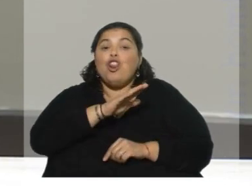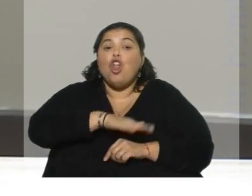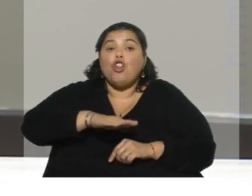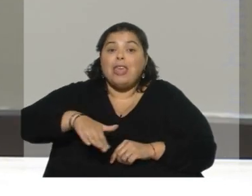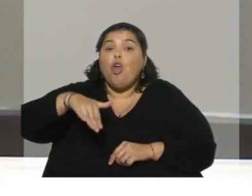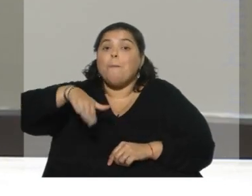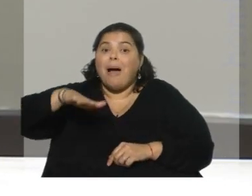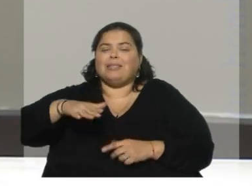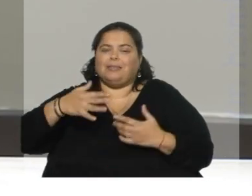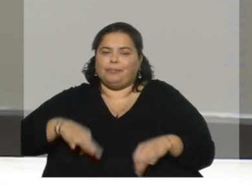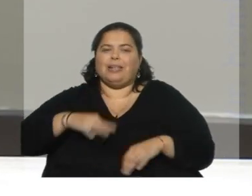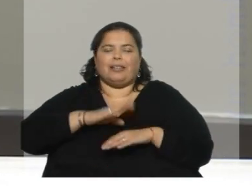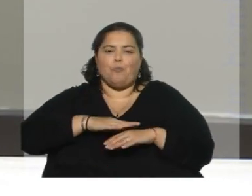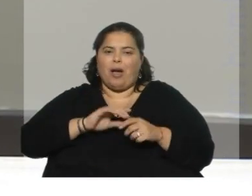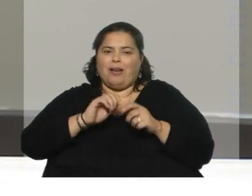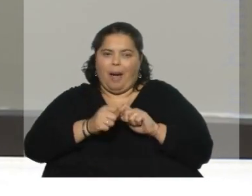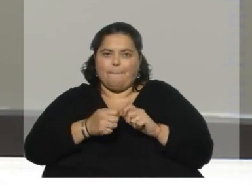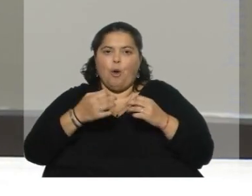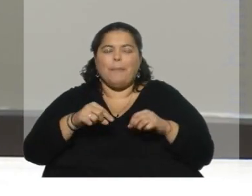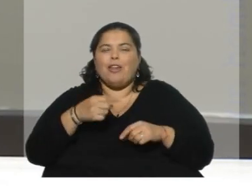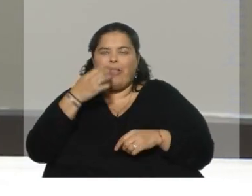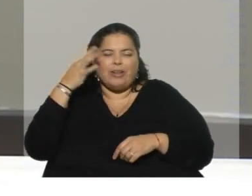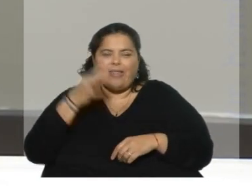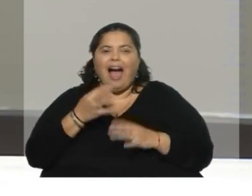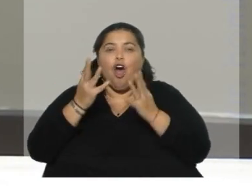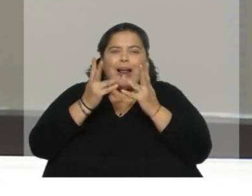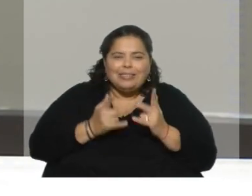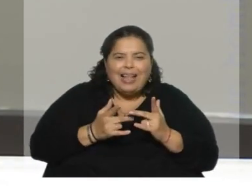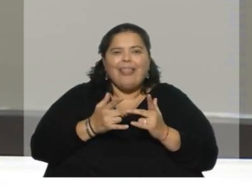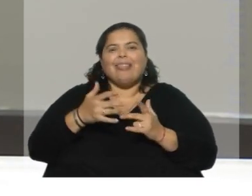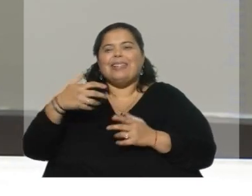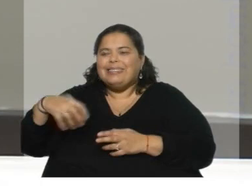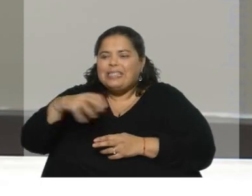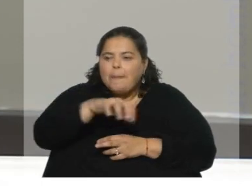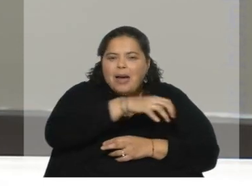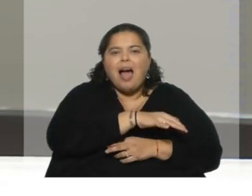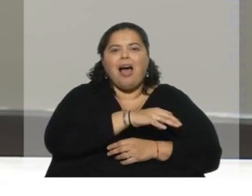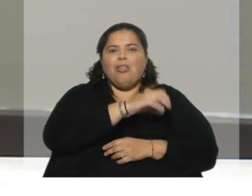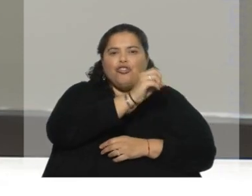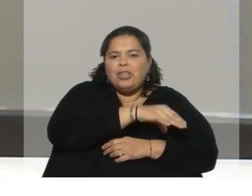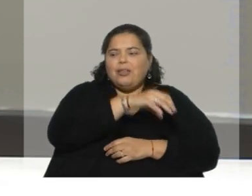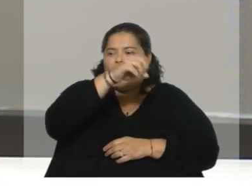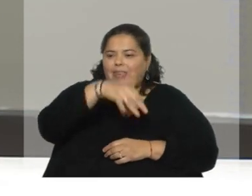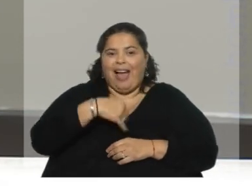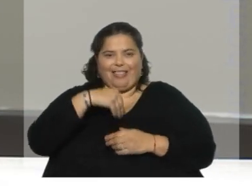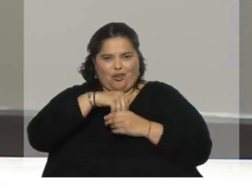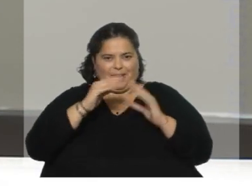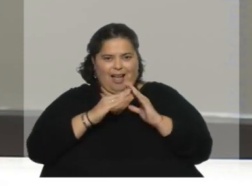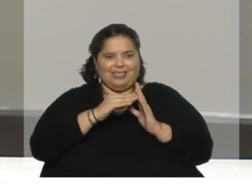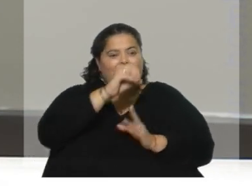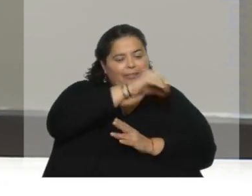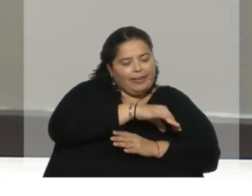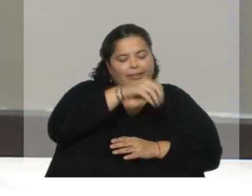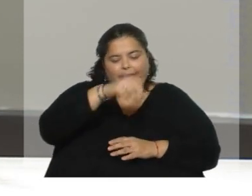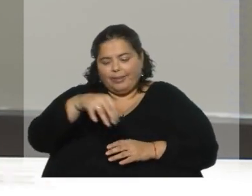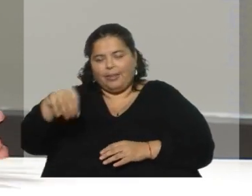veces de ese cambio. Pero es difícil organizarse, tomarse el tiempo, reciclar por separado. No siempre lo hacemos. Yo creo que cuesta,